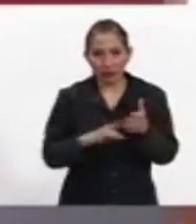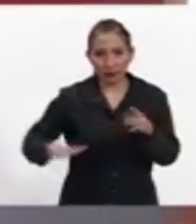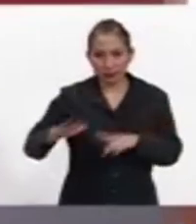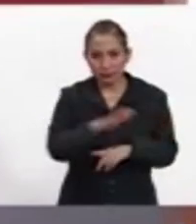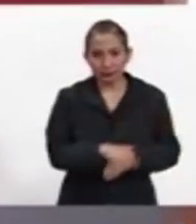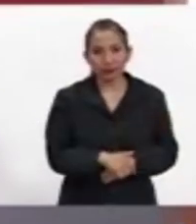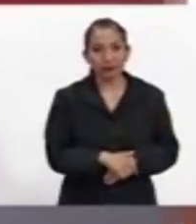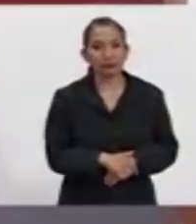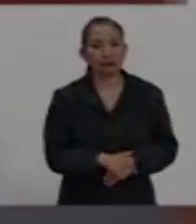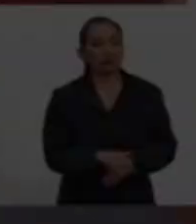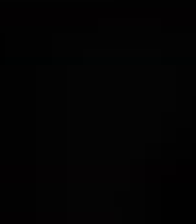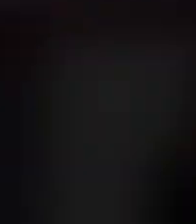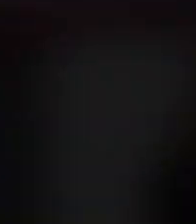de los 50 años. Sí, muchísimas gracias.